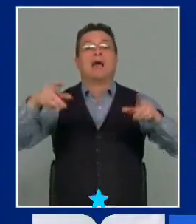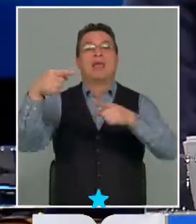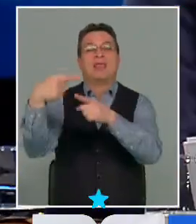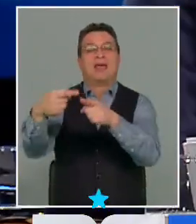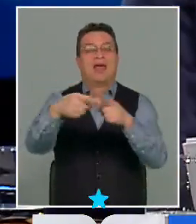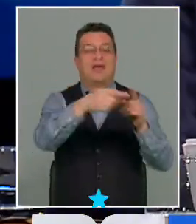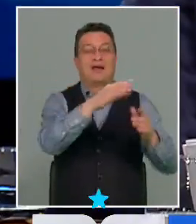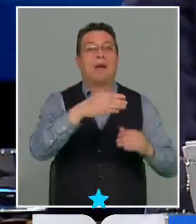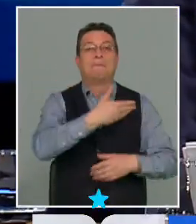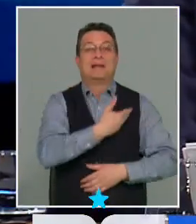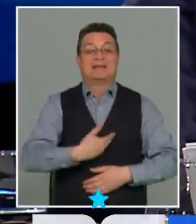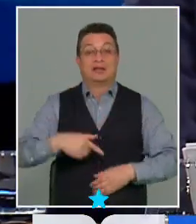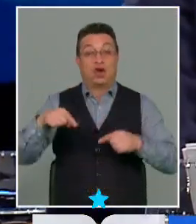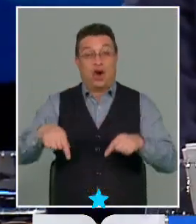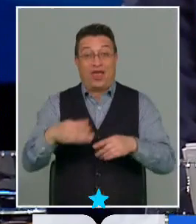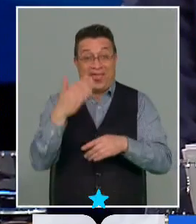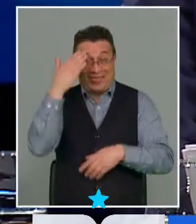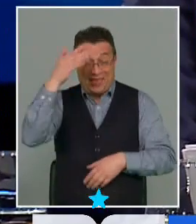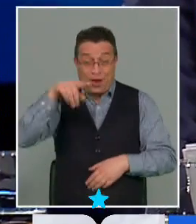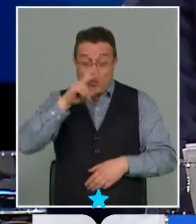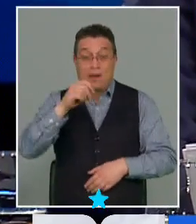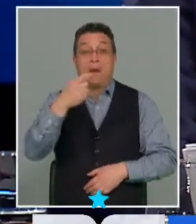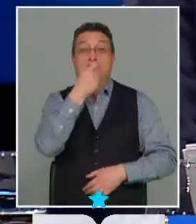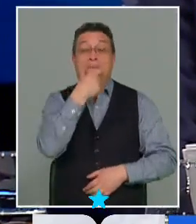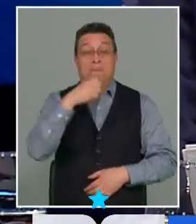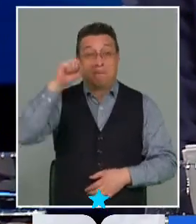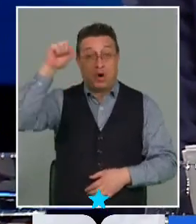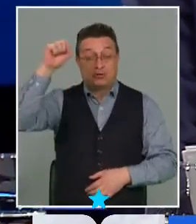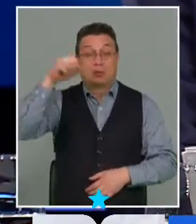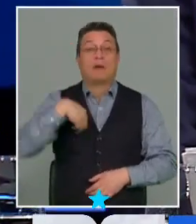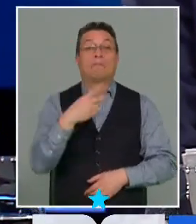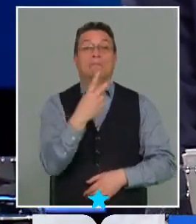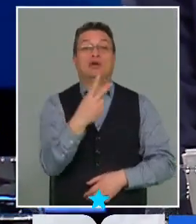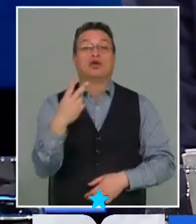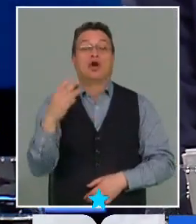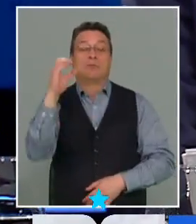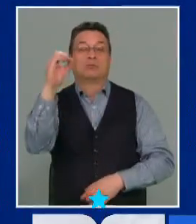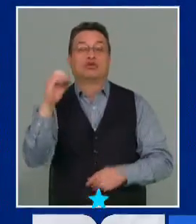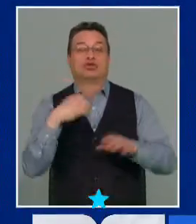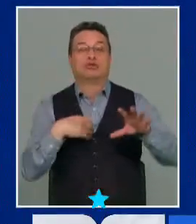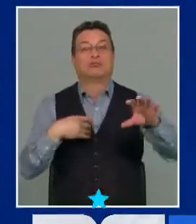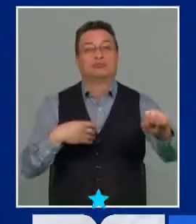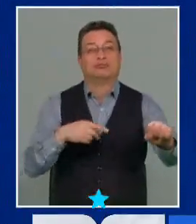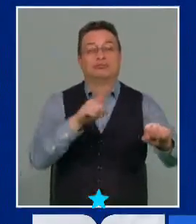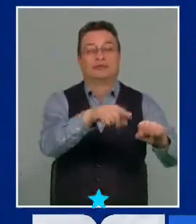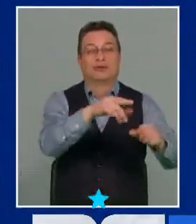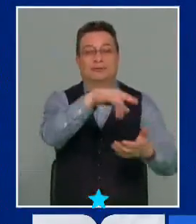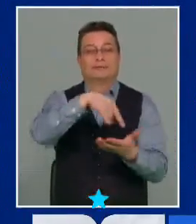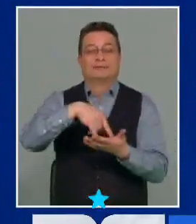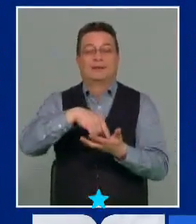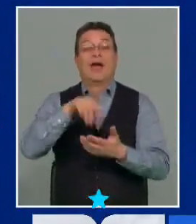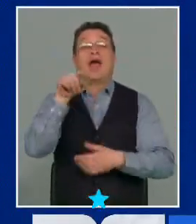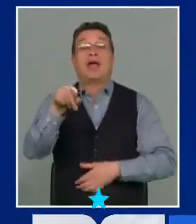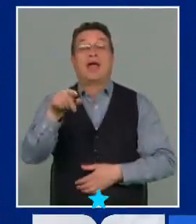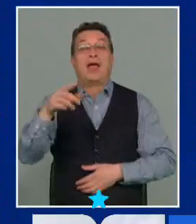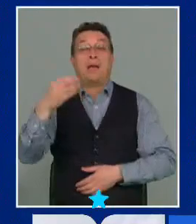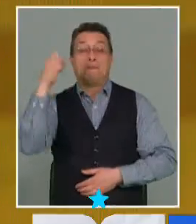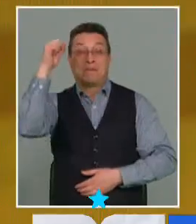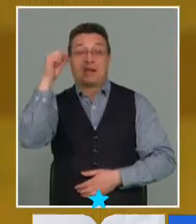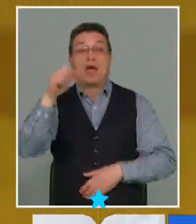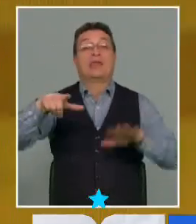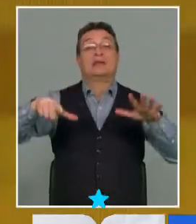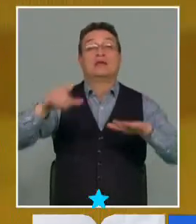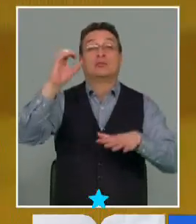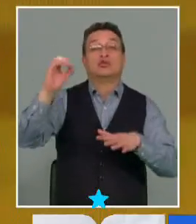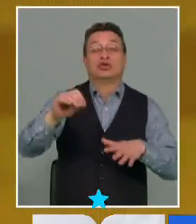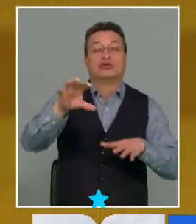sale presidente. ¿Qué pasa hoy día? El Presidente Boric gobierna con 22 fuerzas políticas, el Presidente Piñera gobernaba con 17. Es decir, ambos no tenían